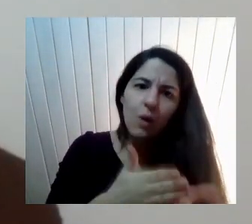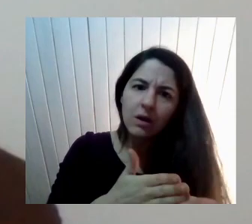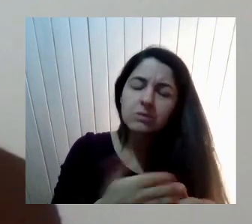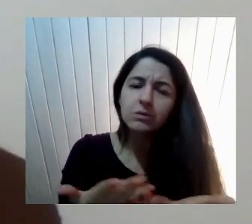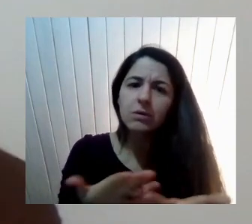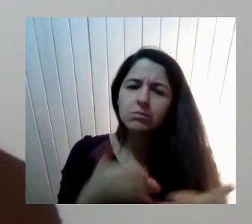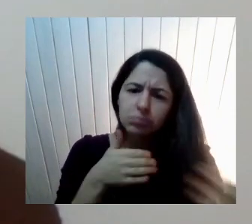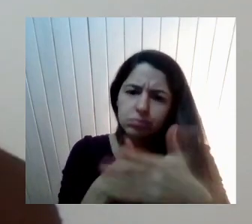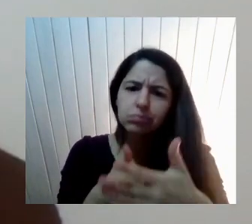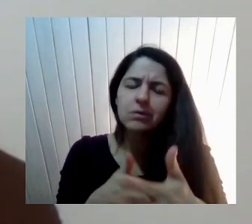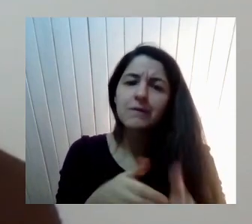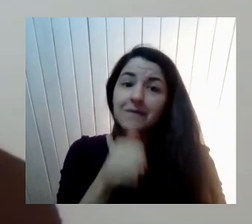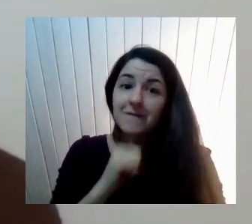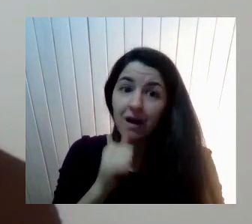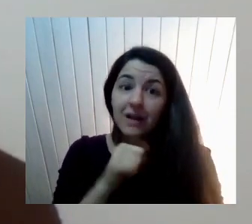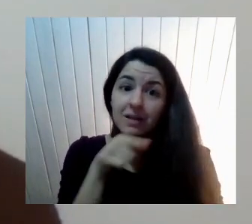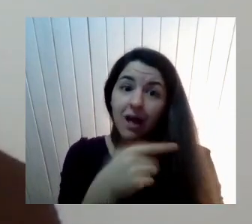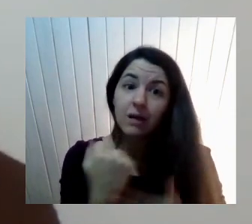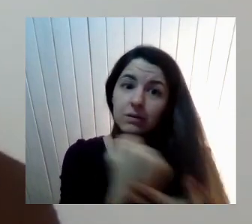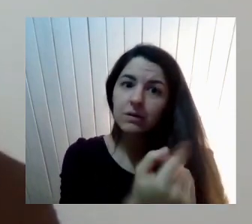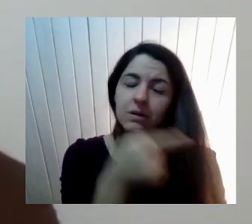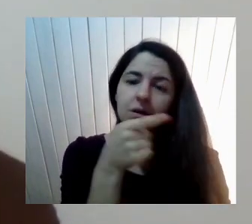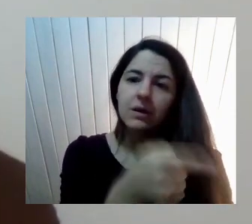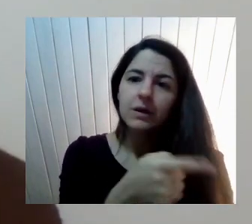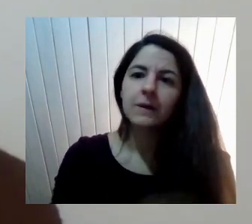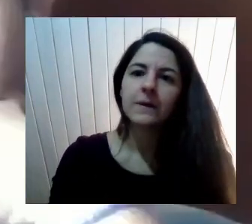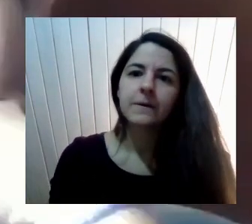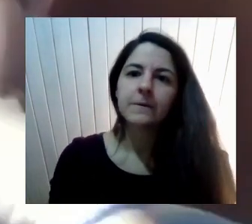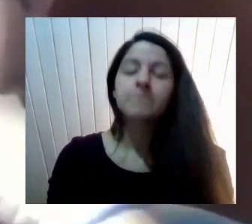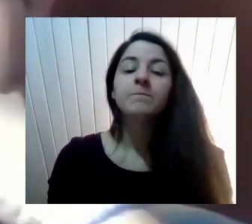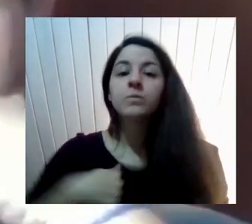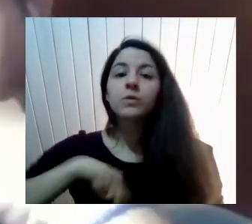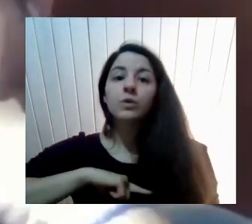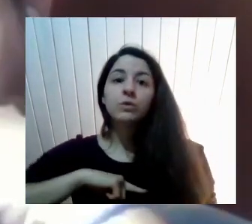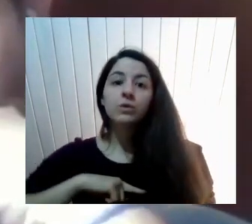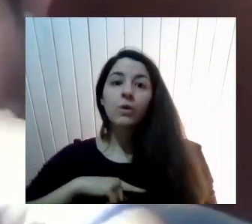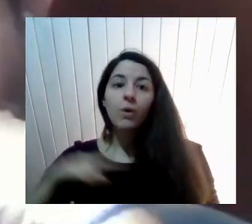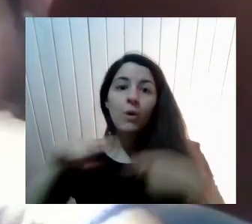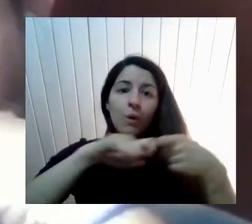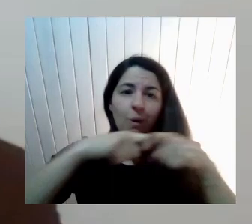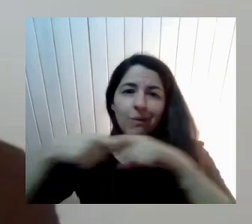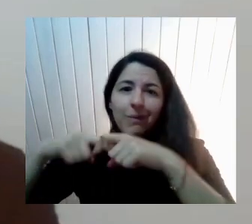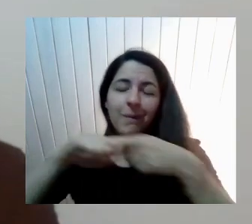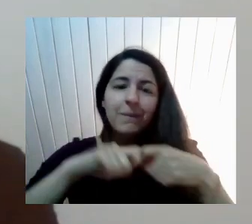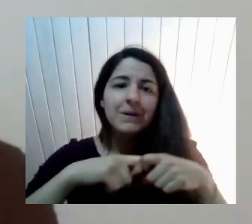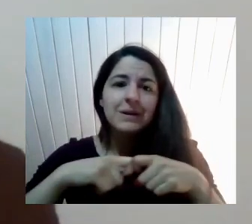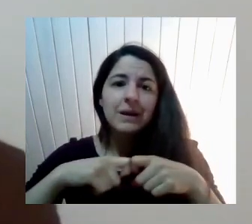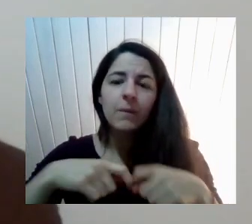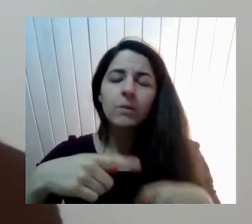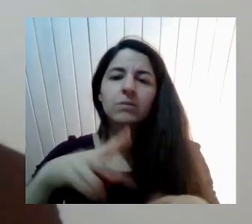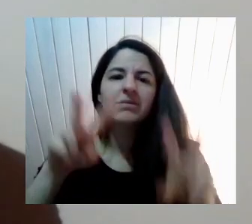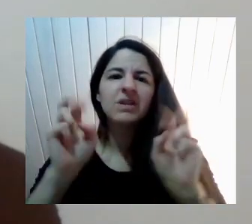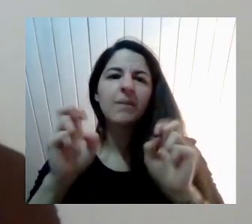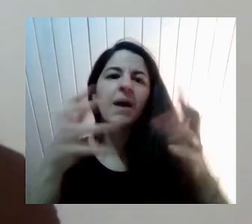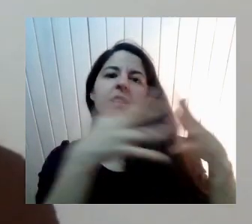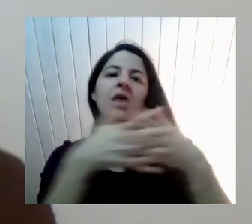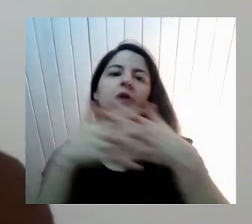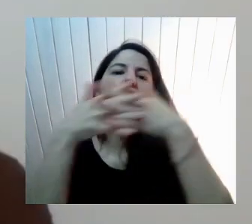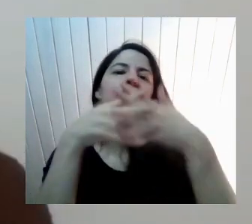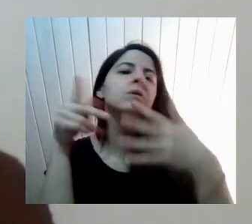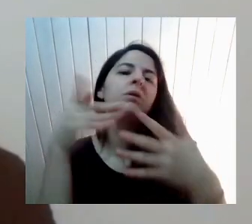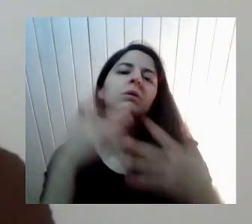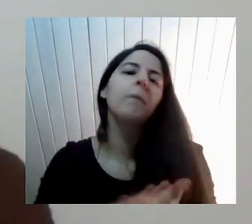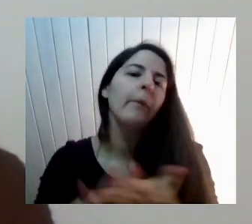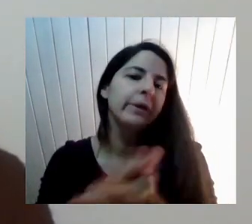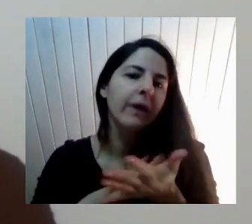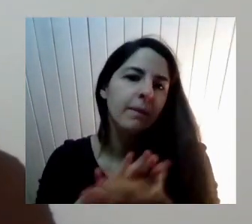Discutíamos Un Poco Entre Nuestras Compañeras Respecto A lo Que Había Pasado En Estados Unidos Nos Preguntamos También ¿Cuándo Vamos A